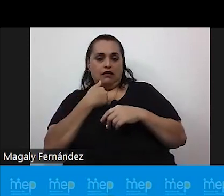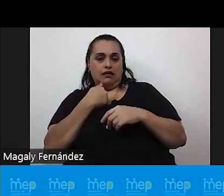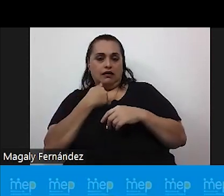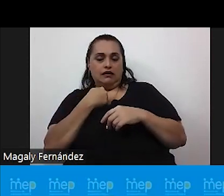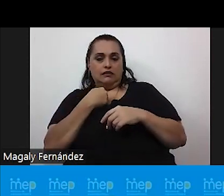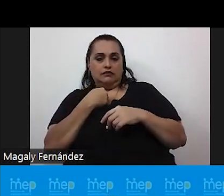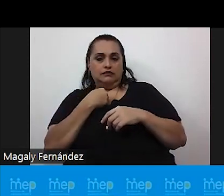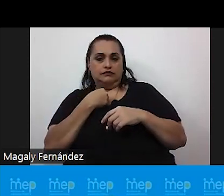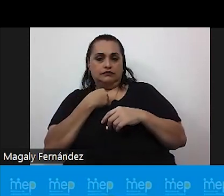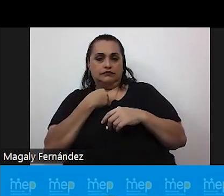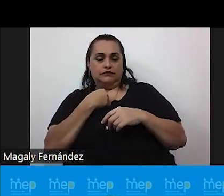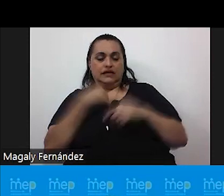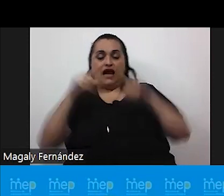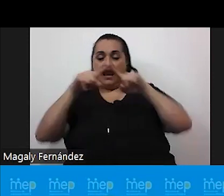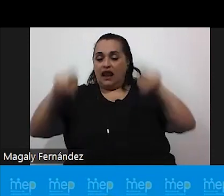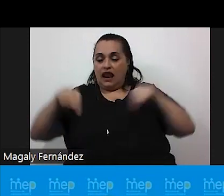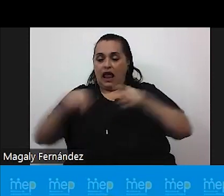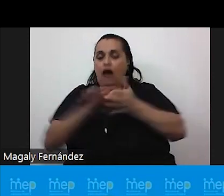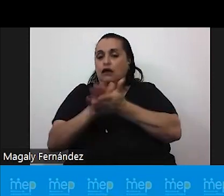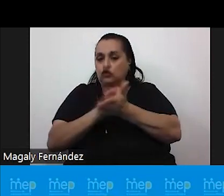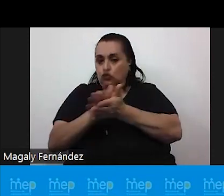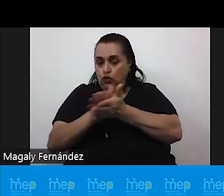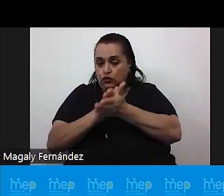un lavatorio existe también